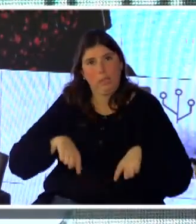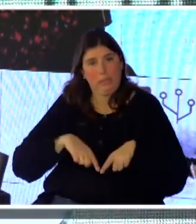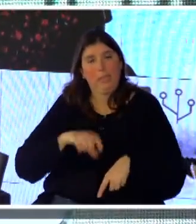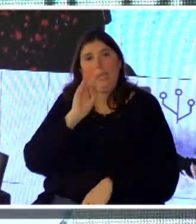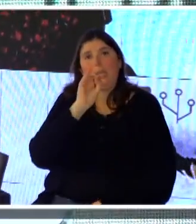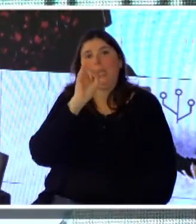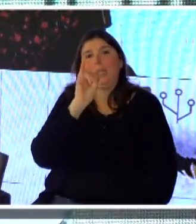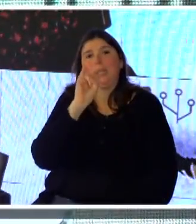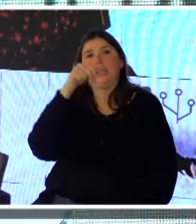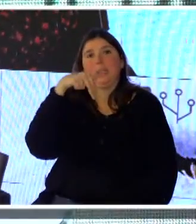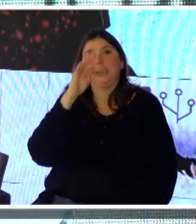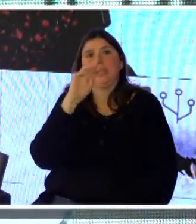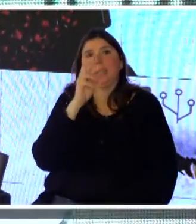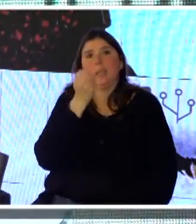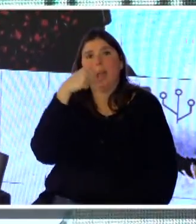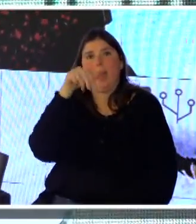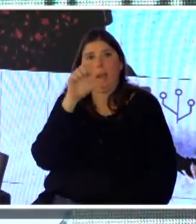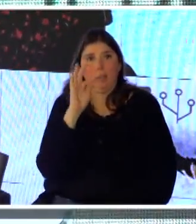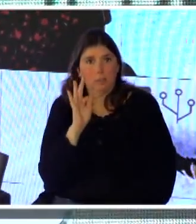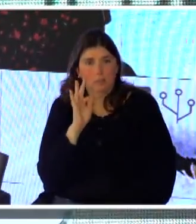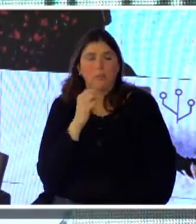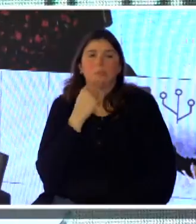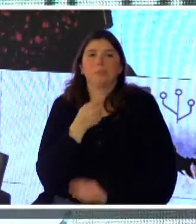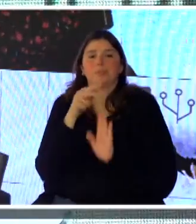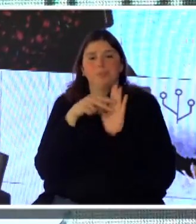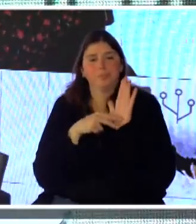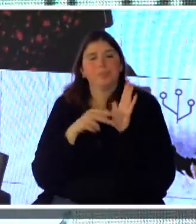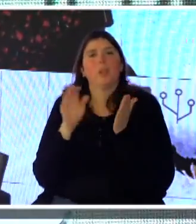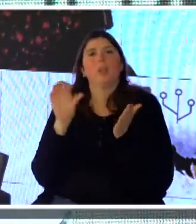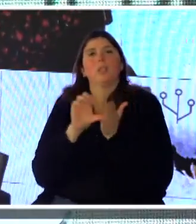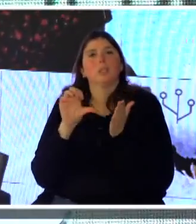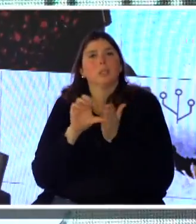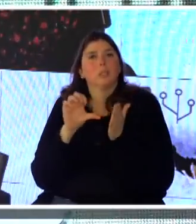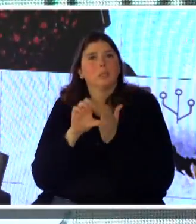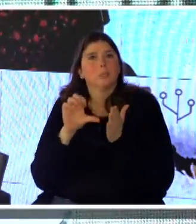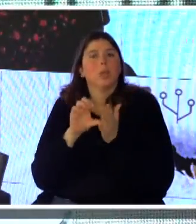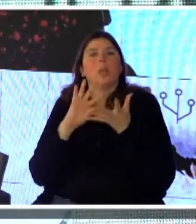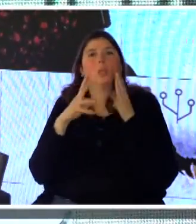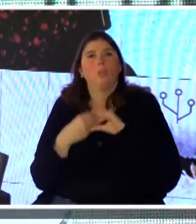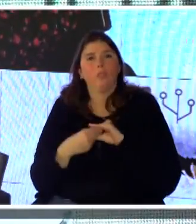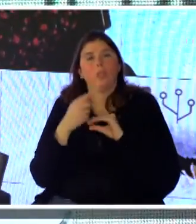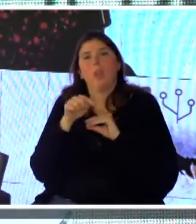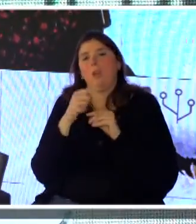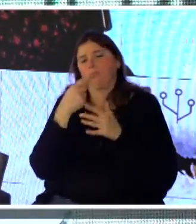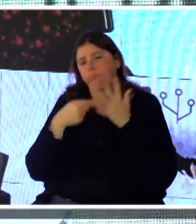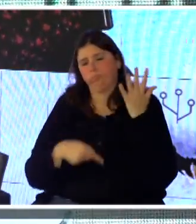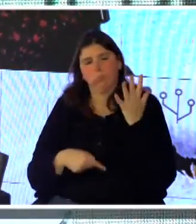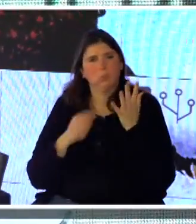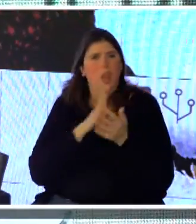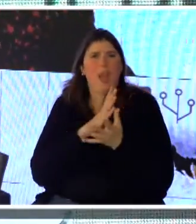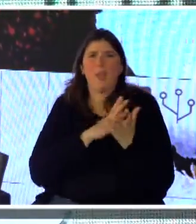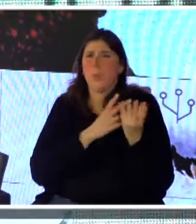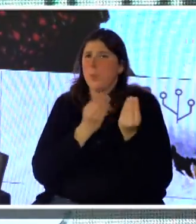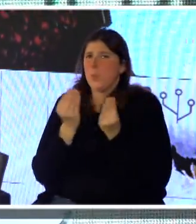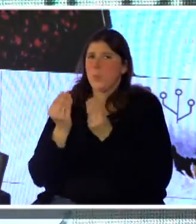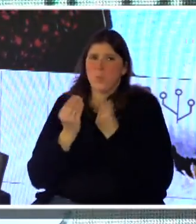corporativo, normativas, sistemas de información geográfica. Bueno, tenemos mucho trabajo,